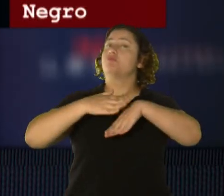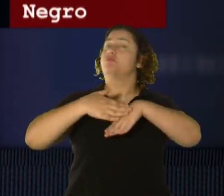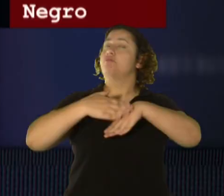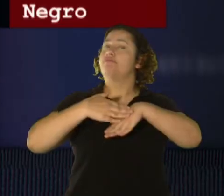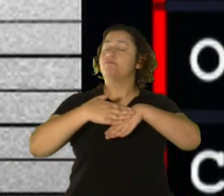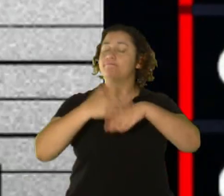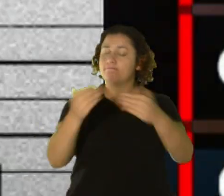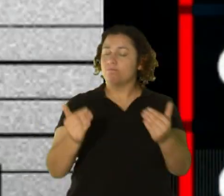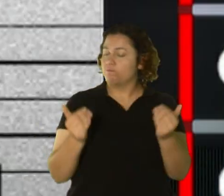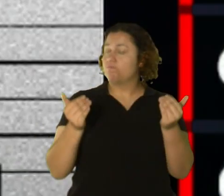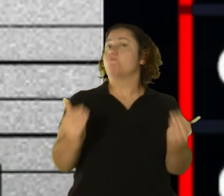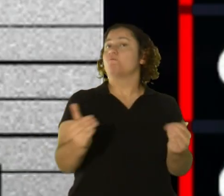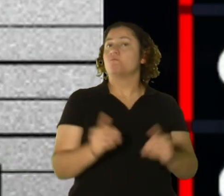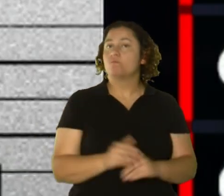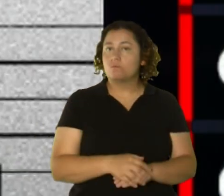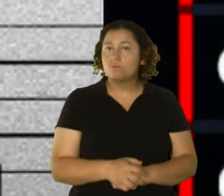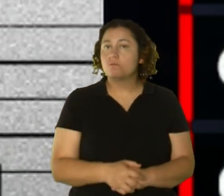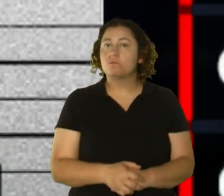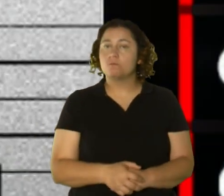entrégate,